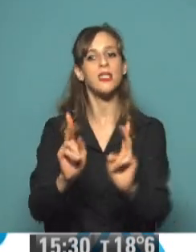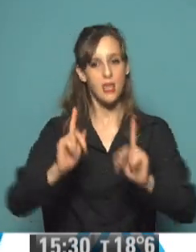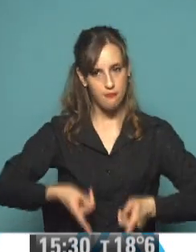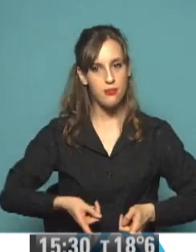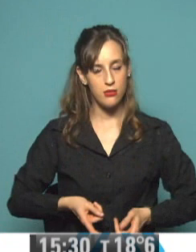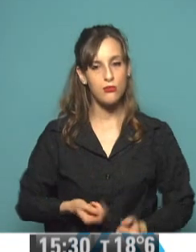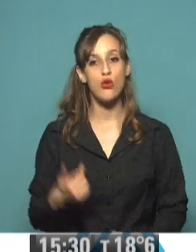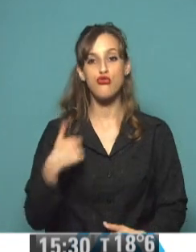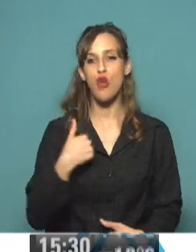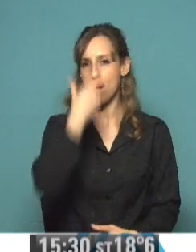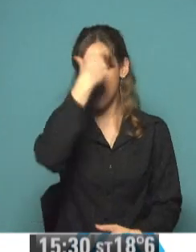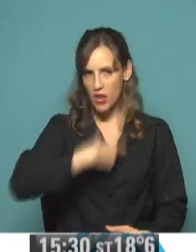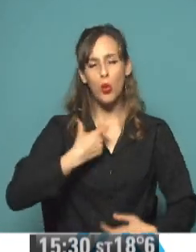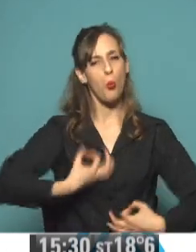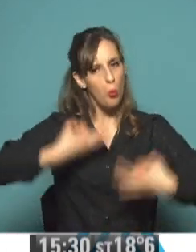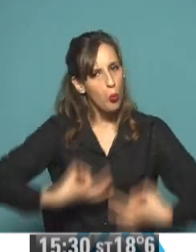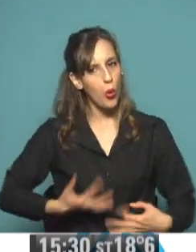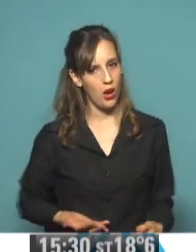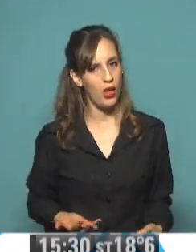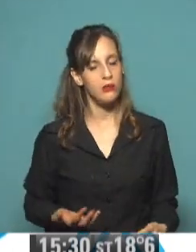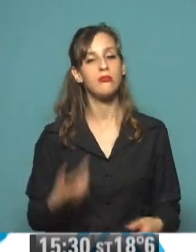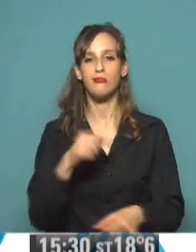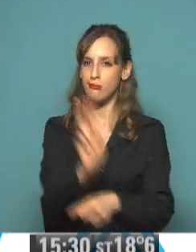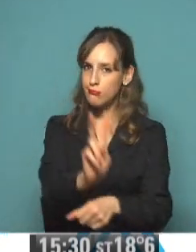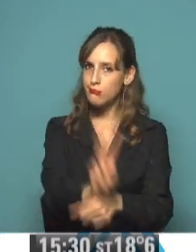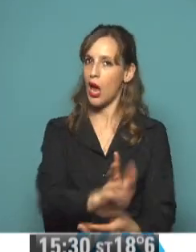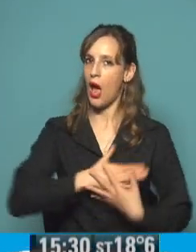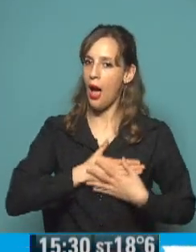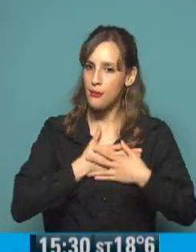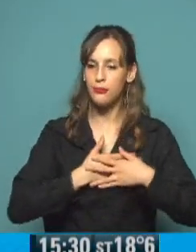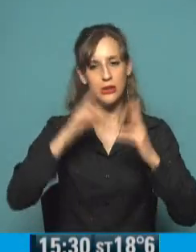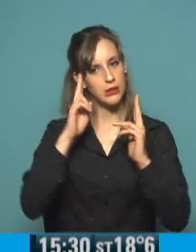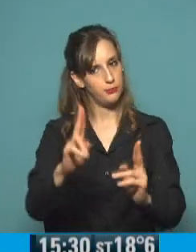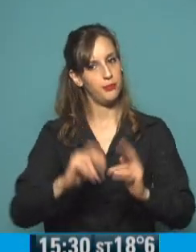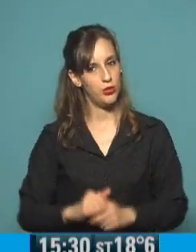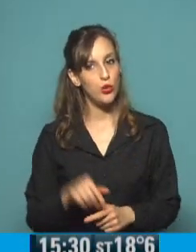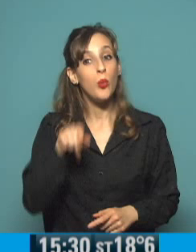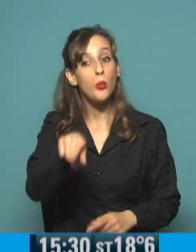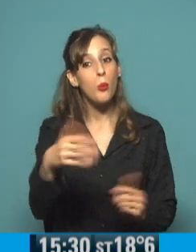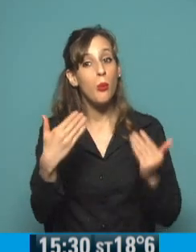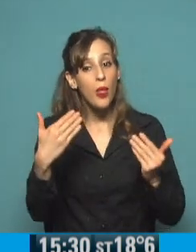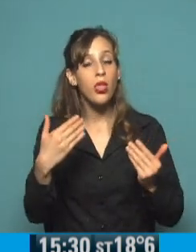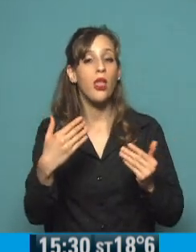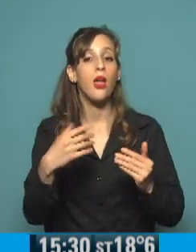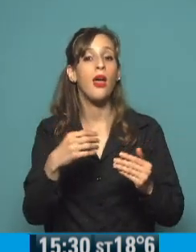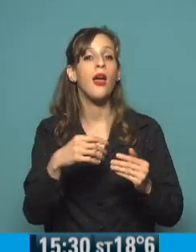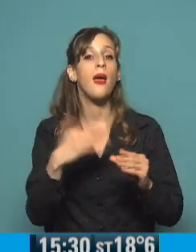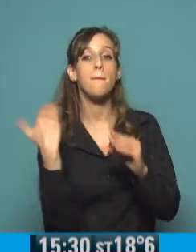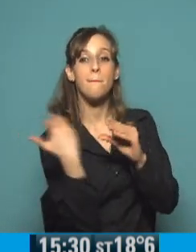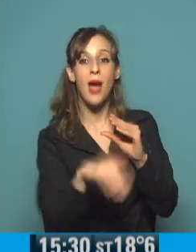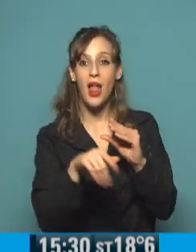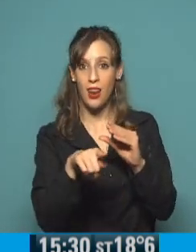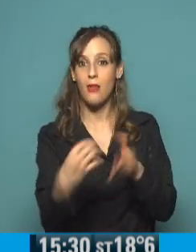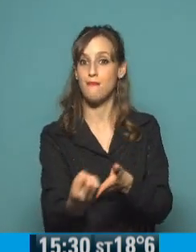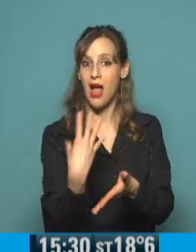una muy buena persona. Cuidarla, amarla y respetarla. Podés escribirnos o aún mejor mandarnos un